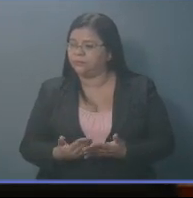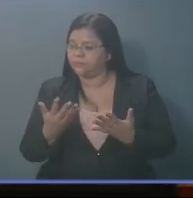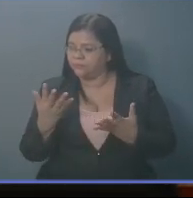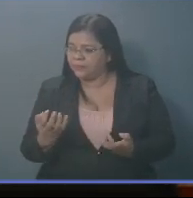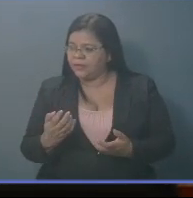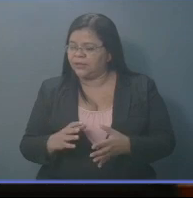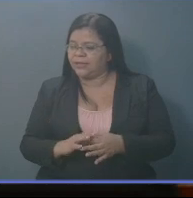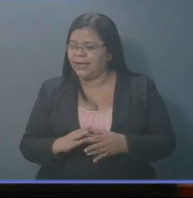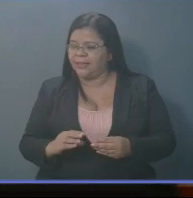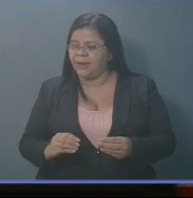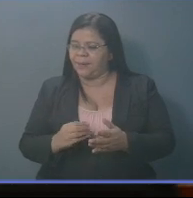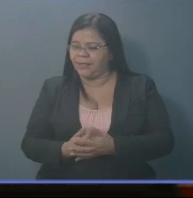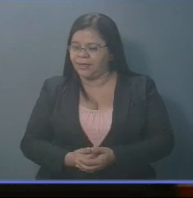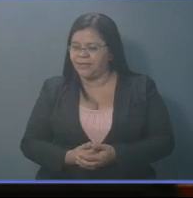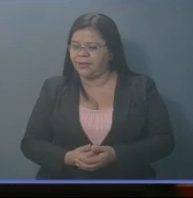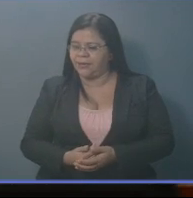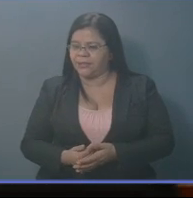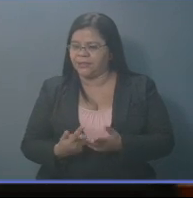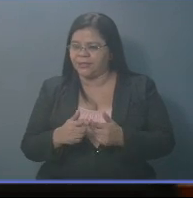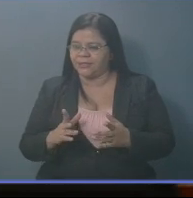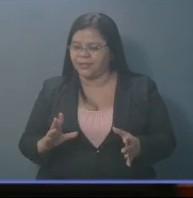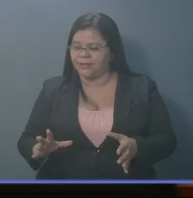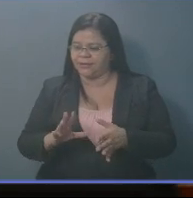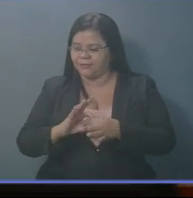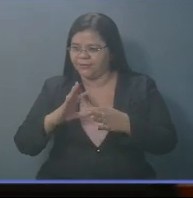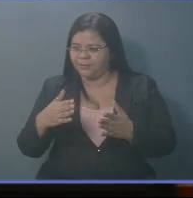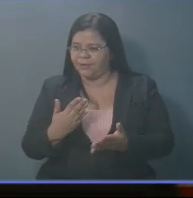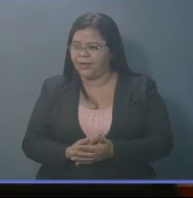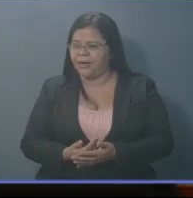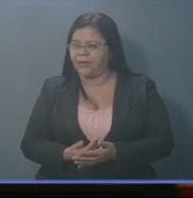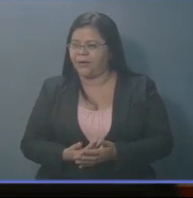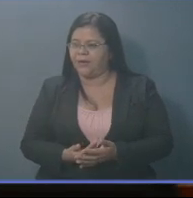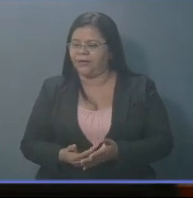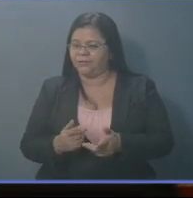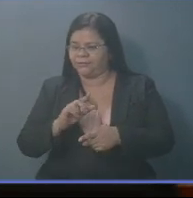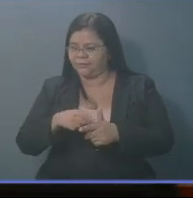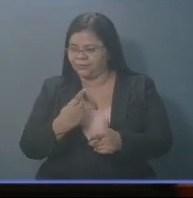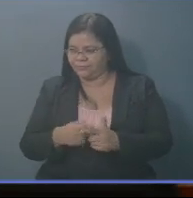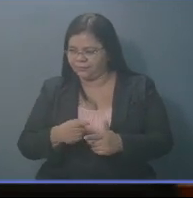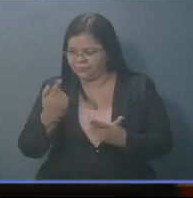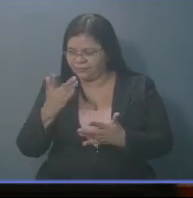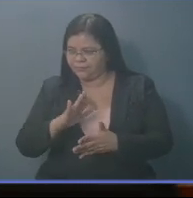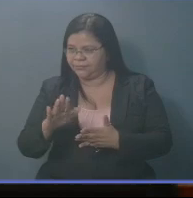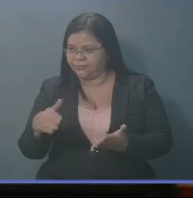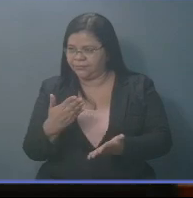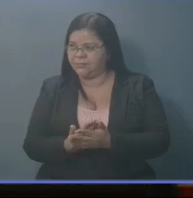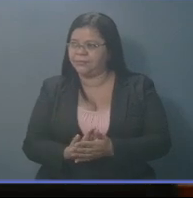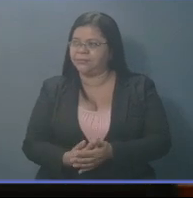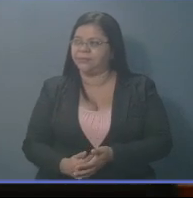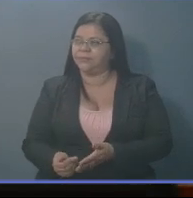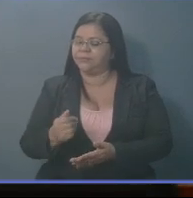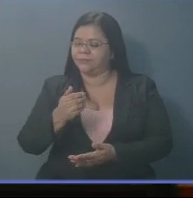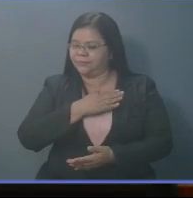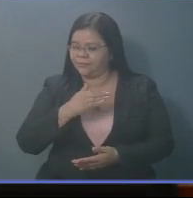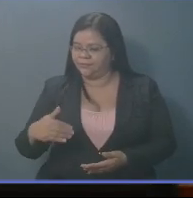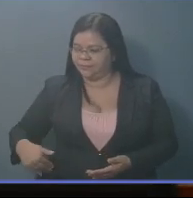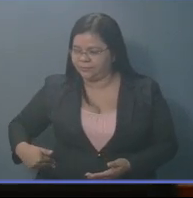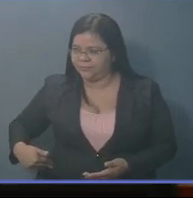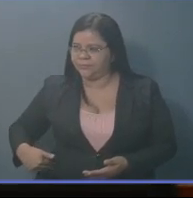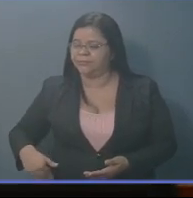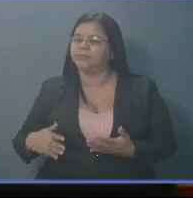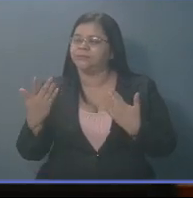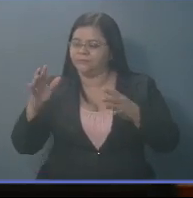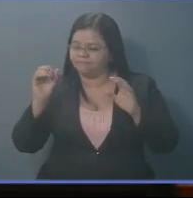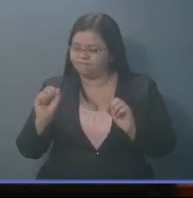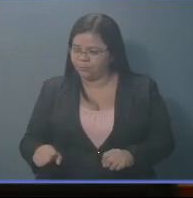a este órgano de Estado que se le retire el fuero al señor presidente para